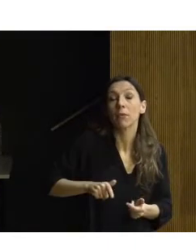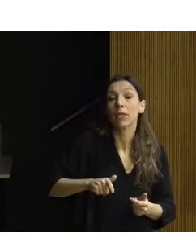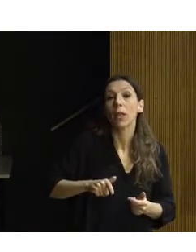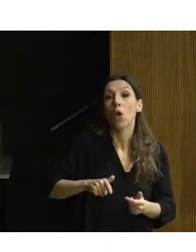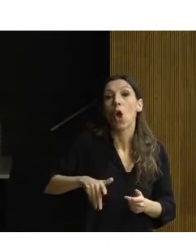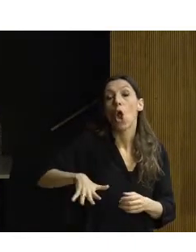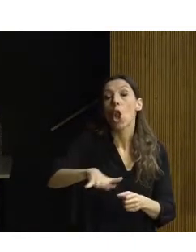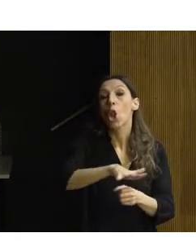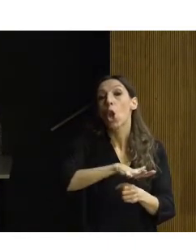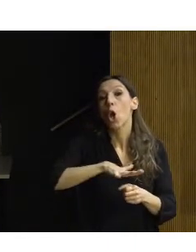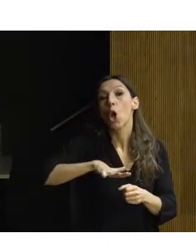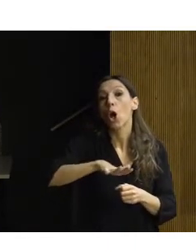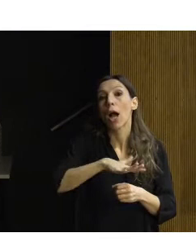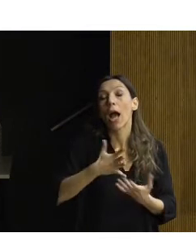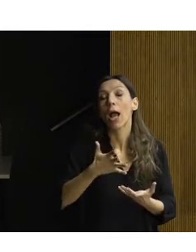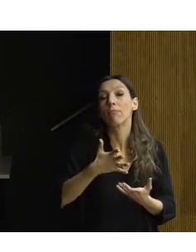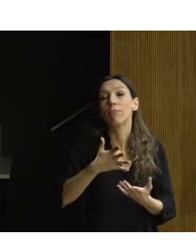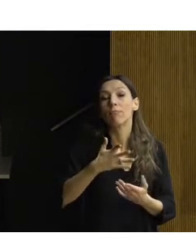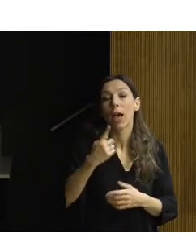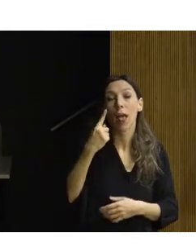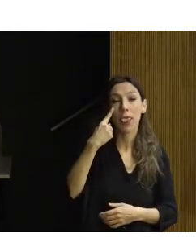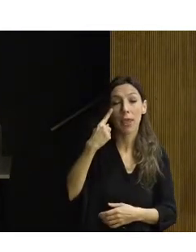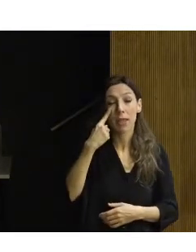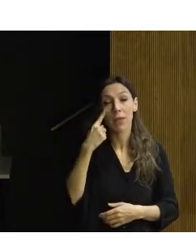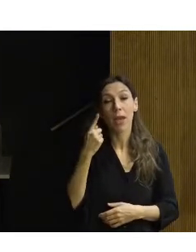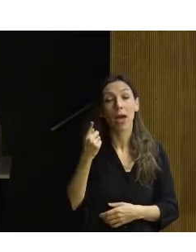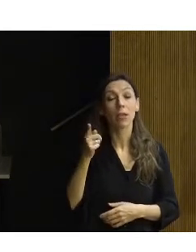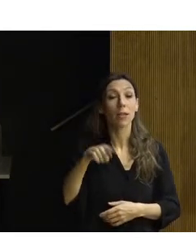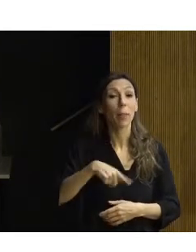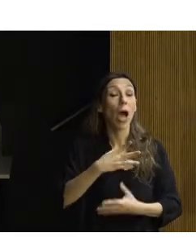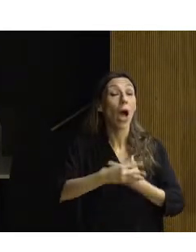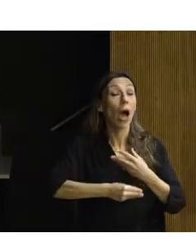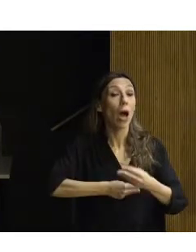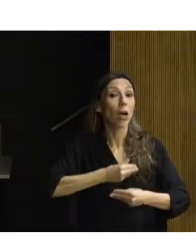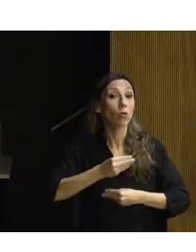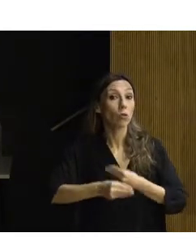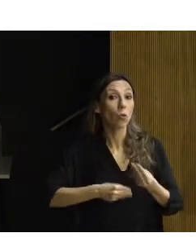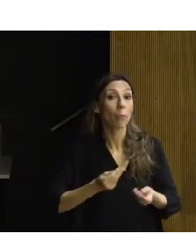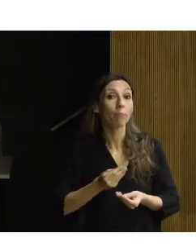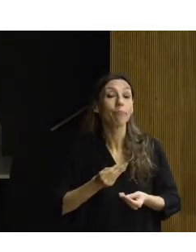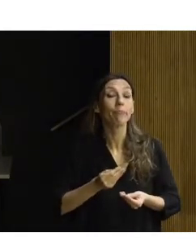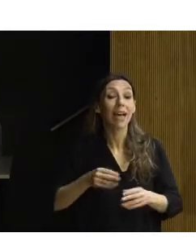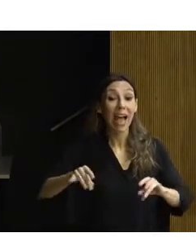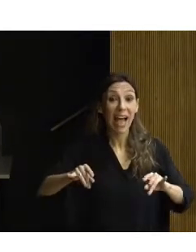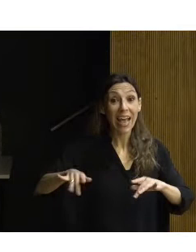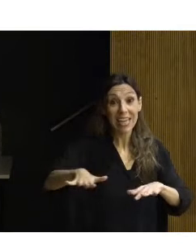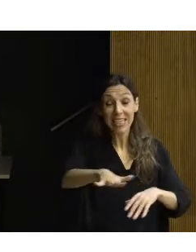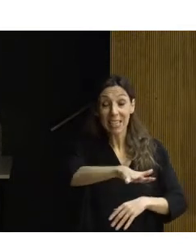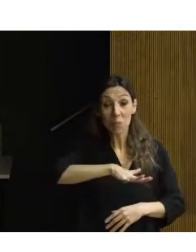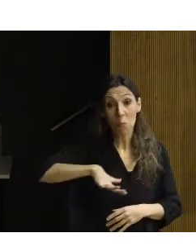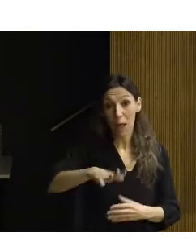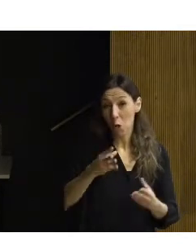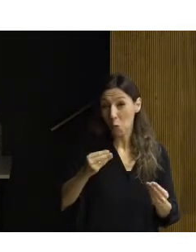y actúa, pues hay muchísimos espacios, muchísimos huecos donde